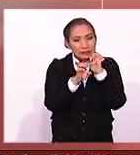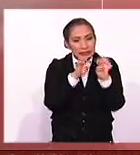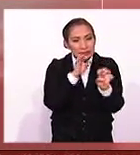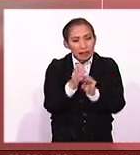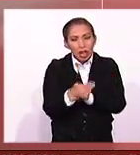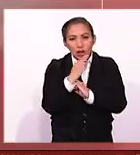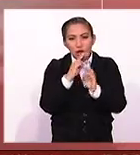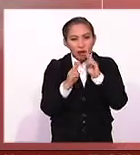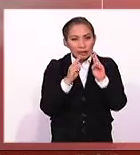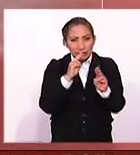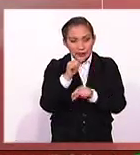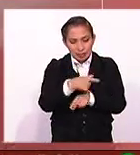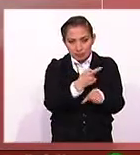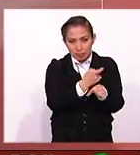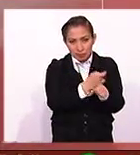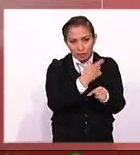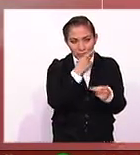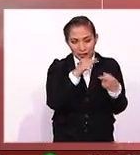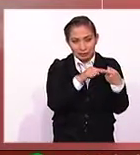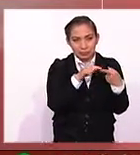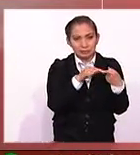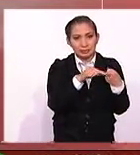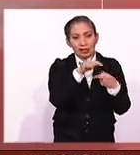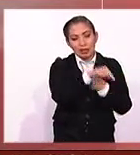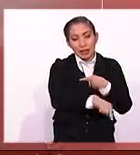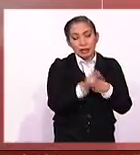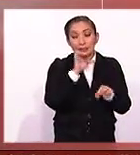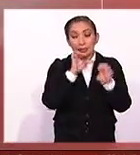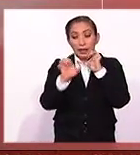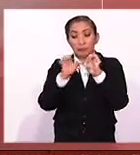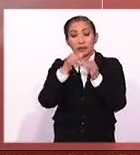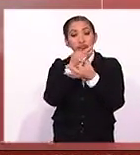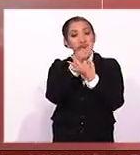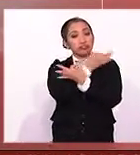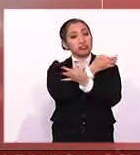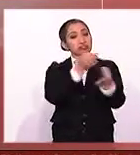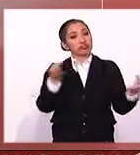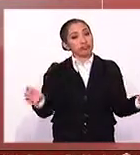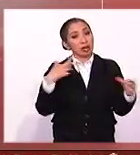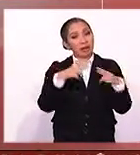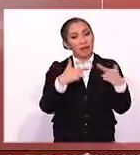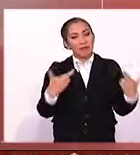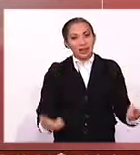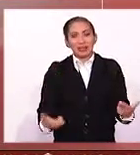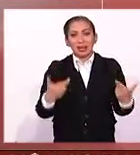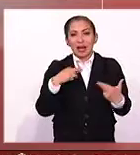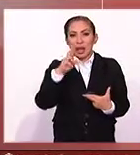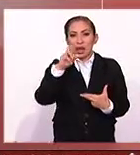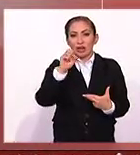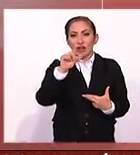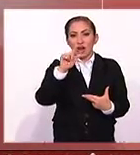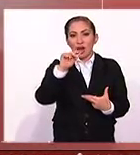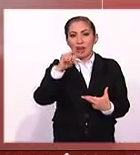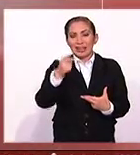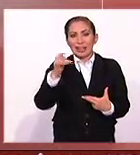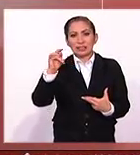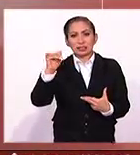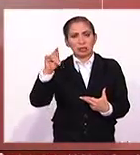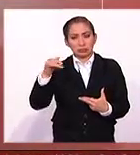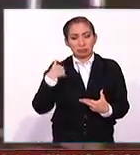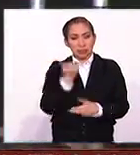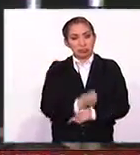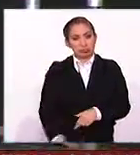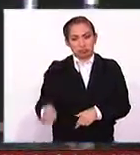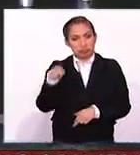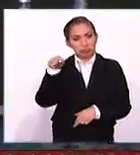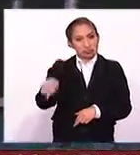Unidos. El hecho primero, como tú dijiste, que fuera una entrevista publicada por una revista como The Rolling Stones, que fuera hecha por una personalidad